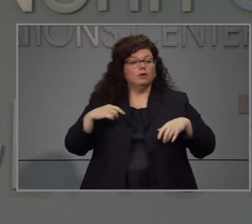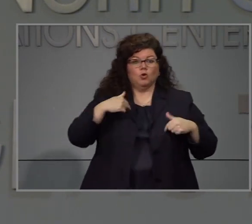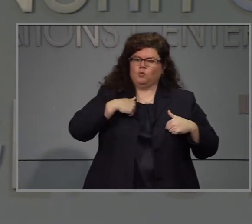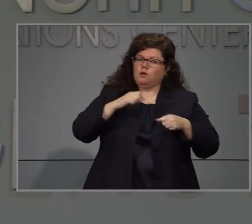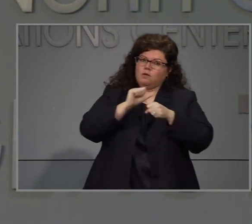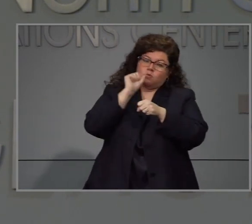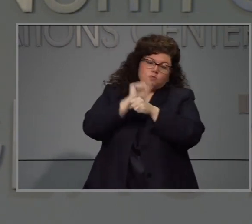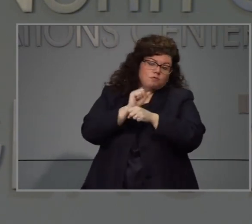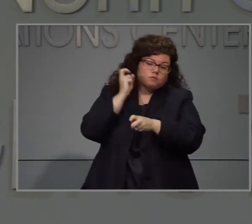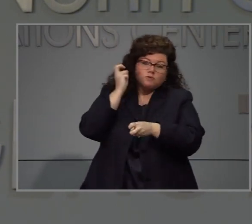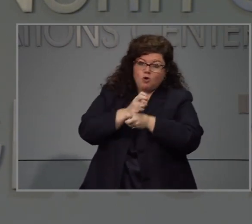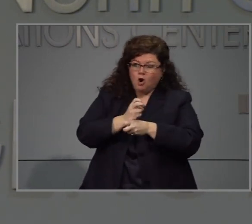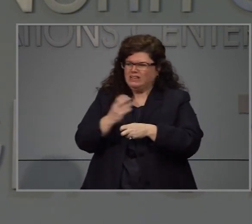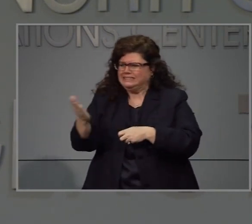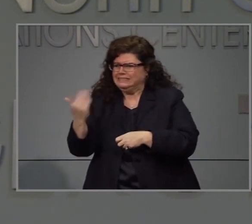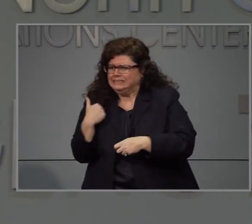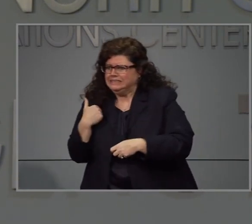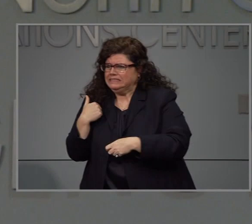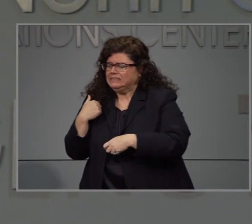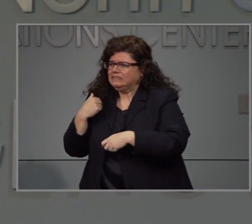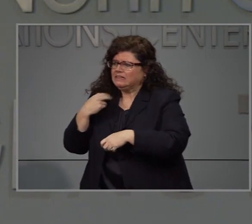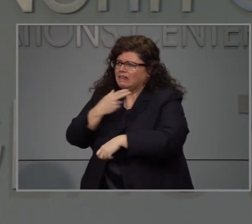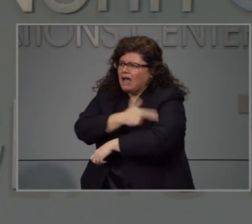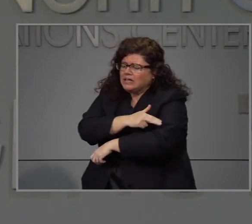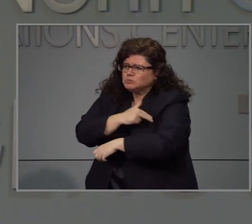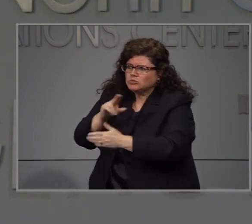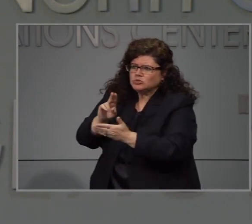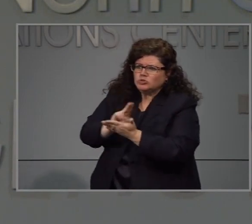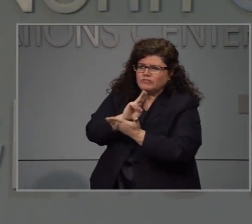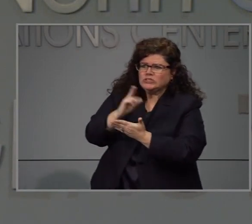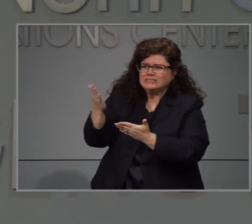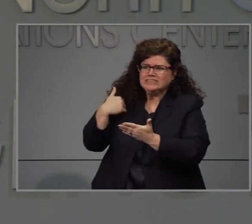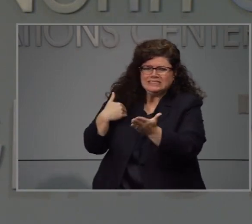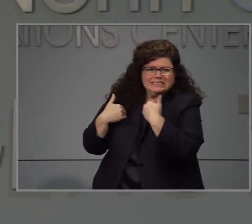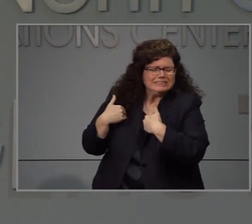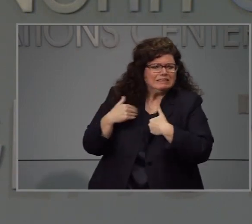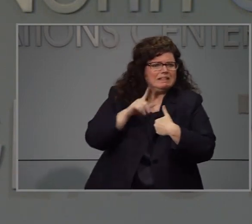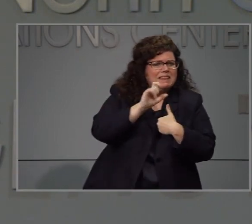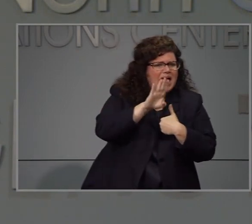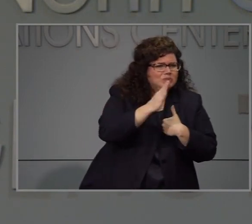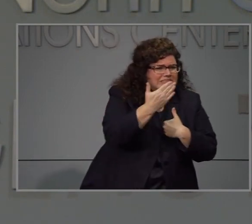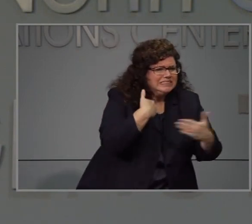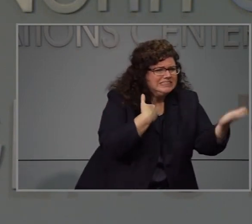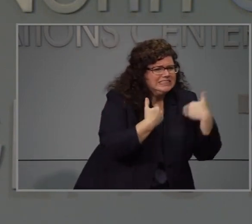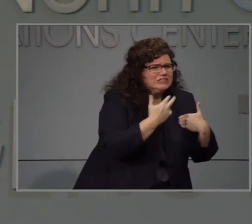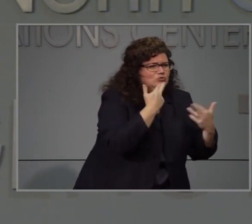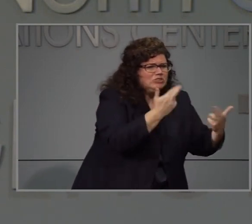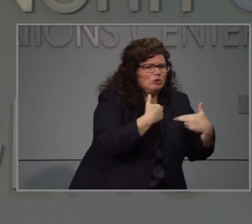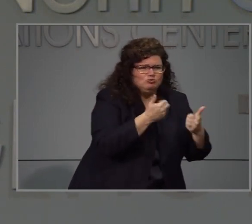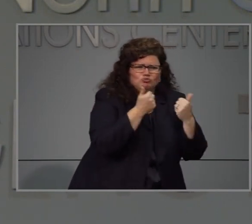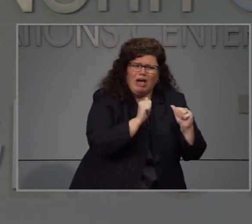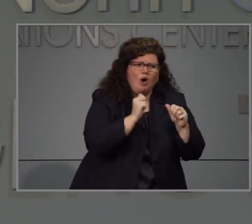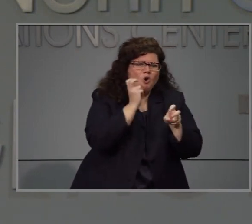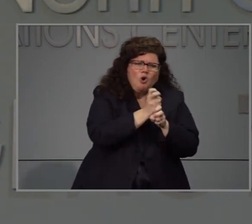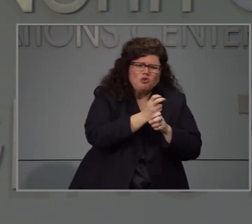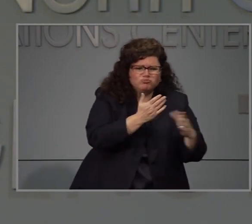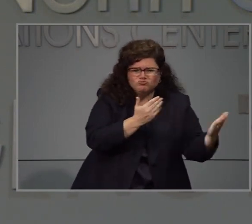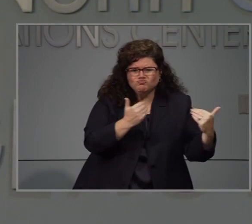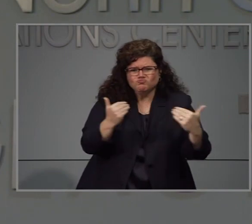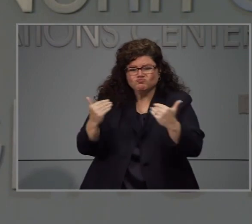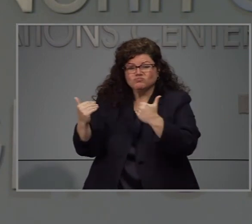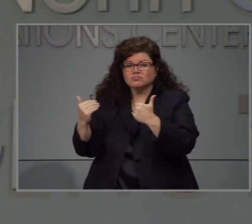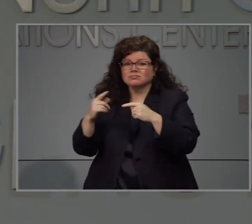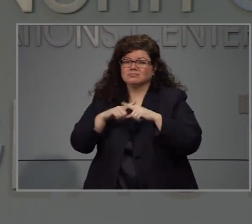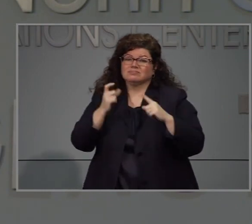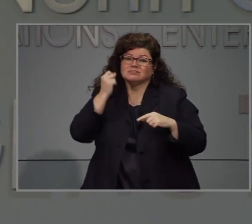han trabajado muy duro, muy duro para recibir todos los reportes de laboratorios privados, de centros médicos y